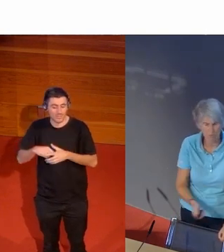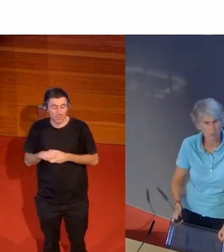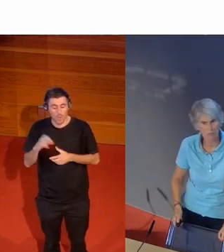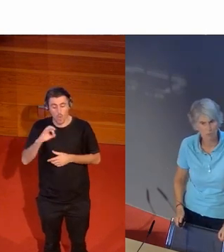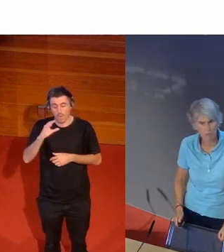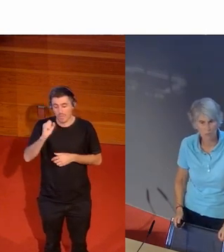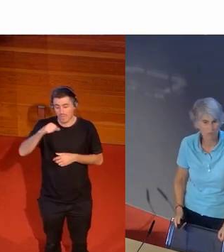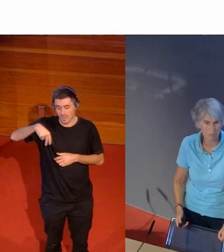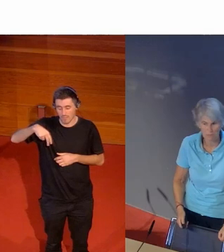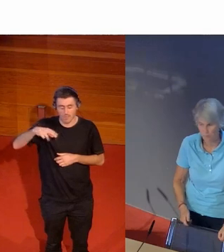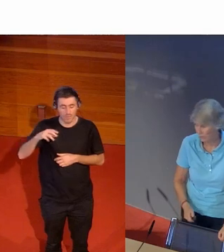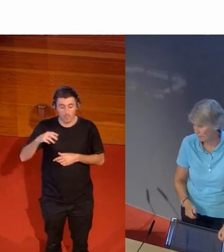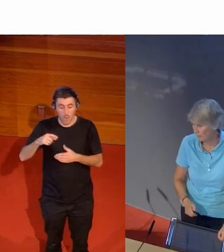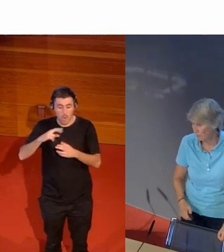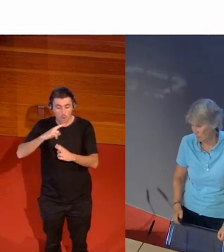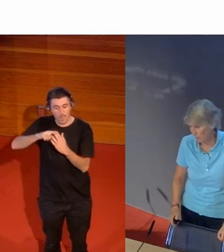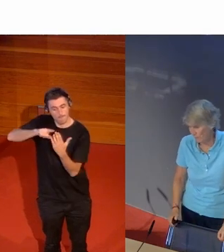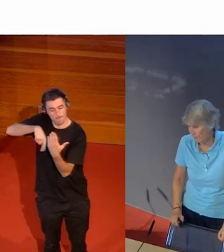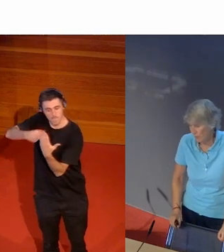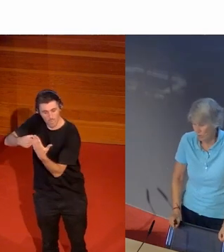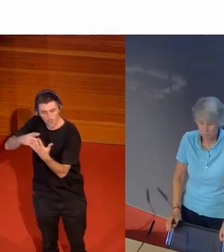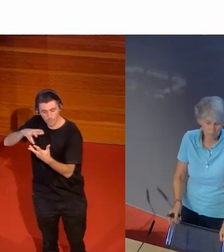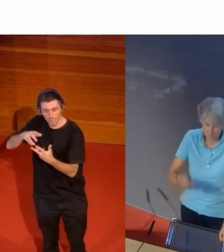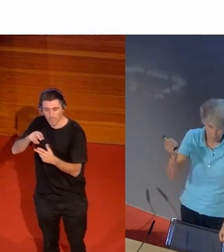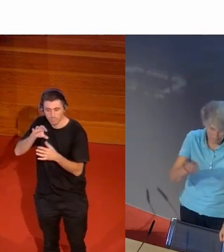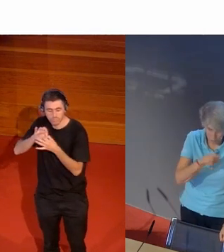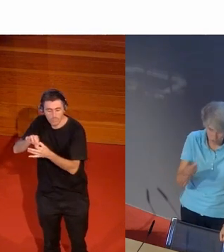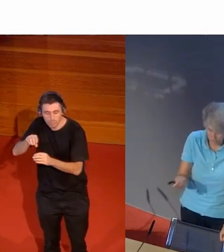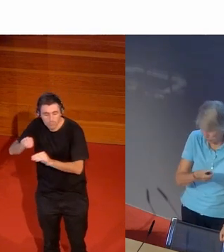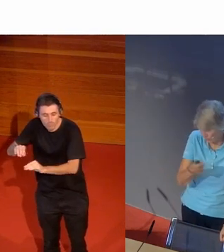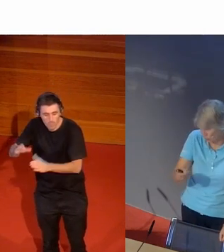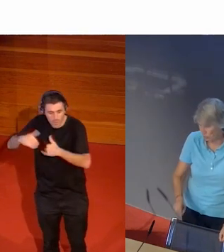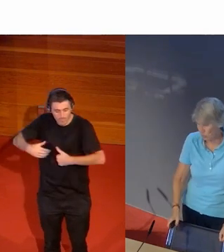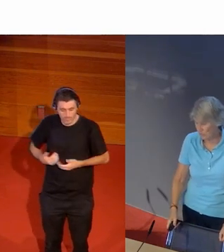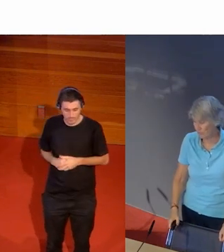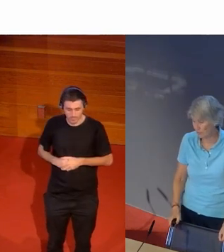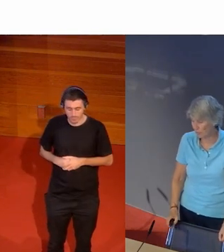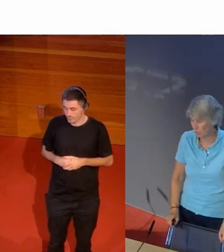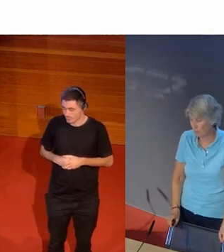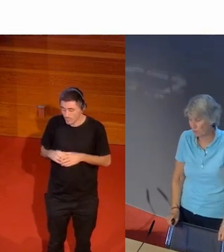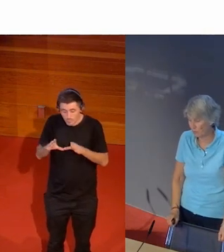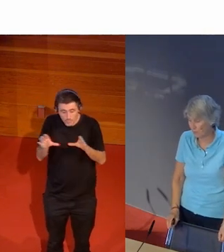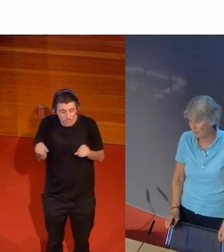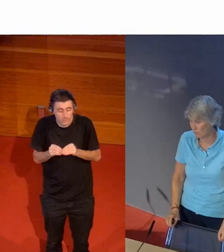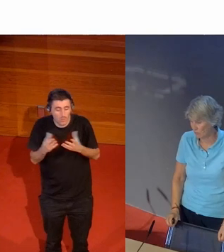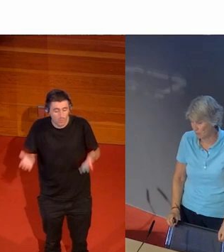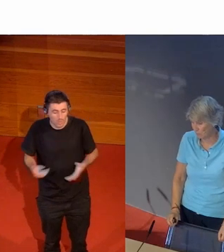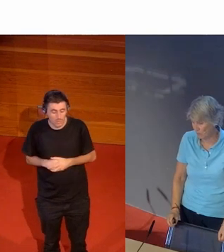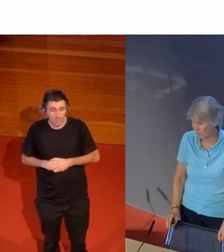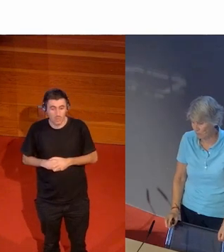Gimnasia que ha fallecido hace un mes por ejemplo que fue la primera mujer pero bueno abrochazos las conclusiones la información sobre deporte